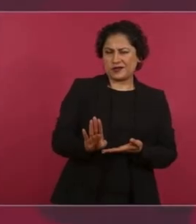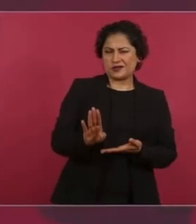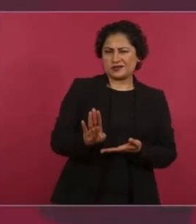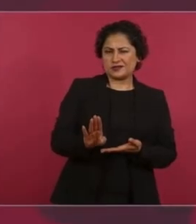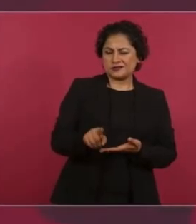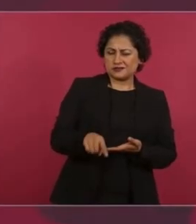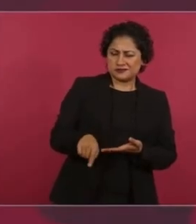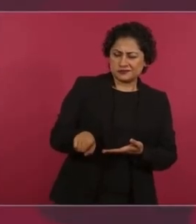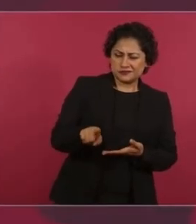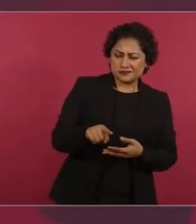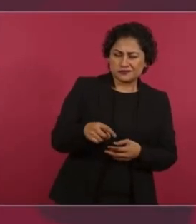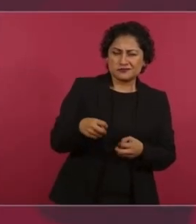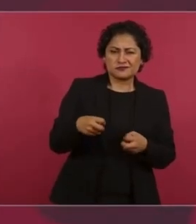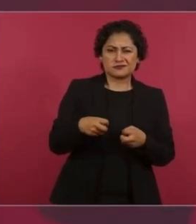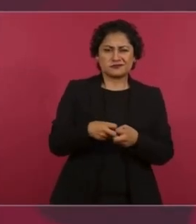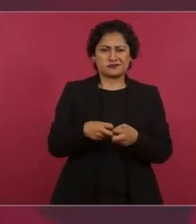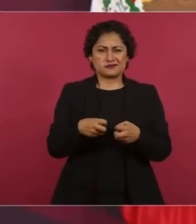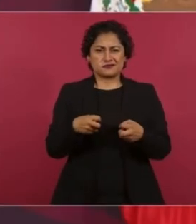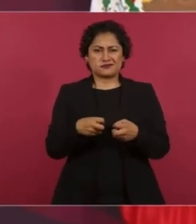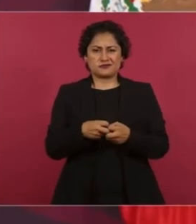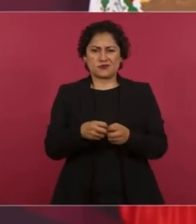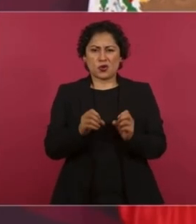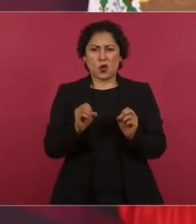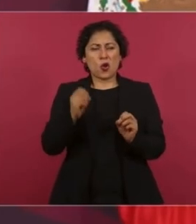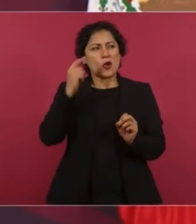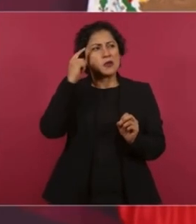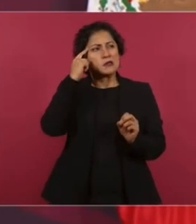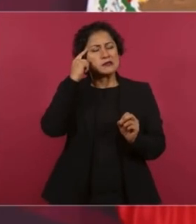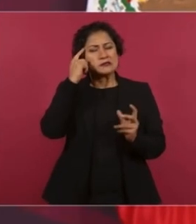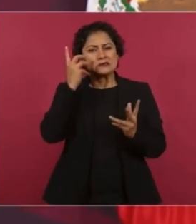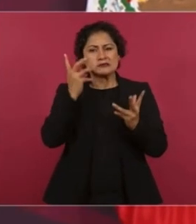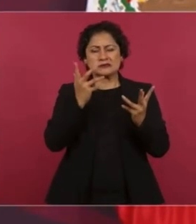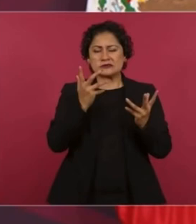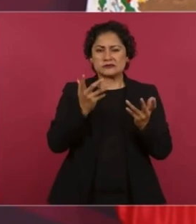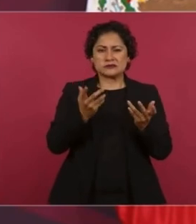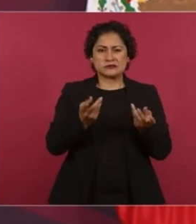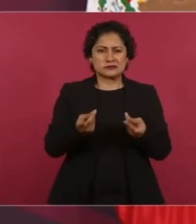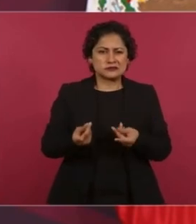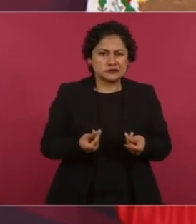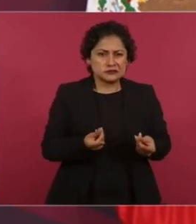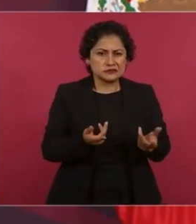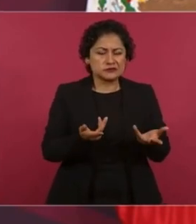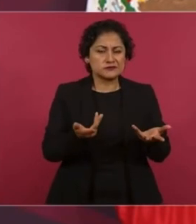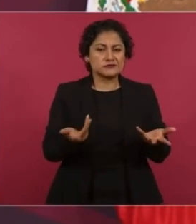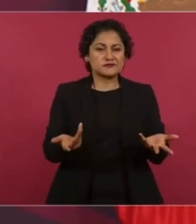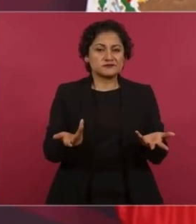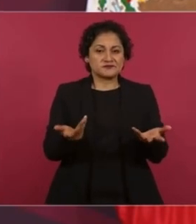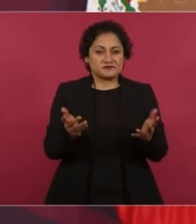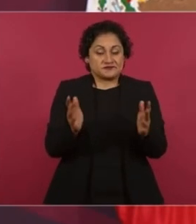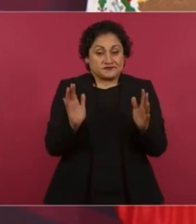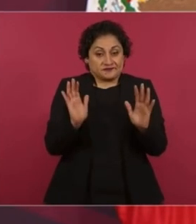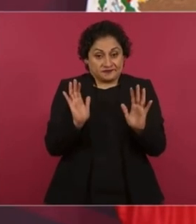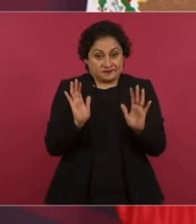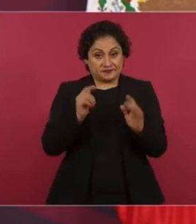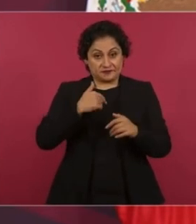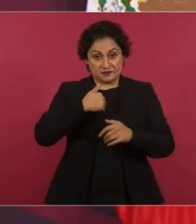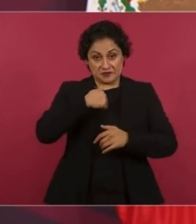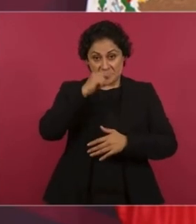desesperados, porque yo creo que el pueblo